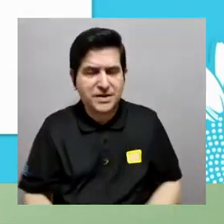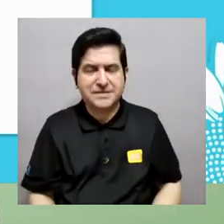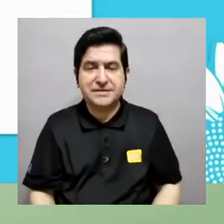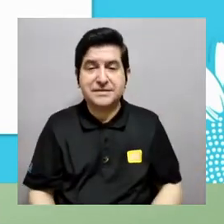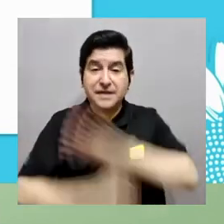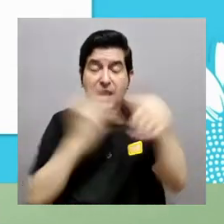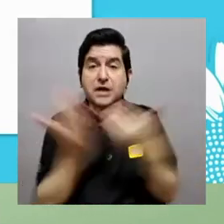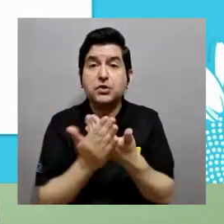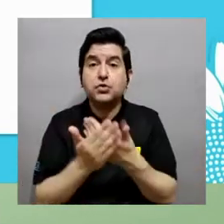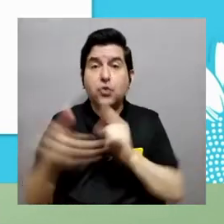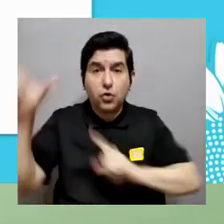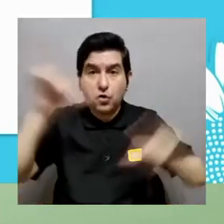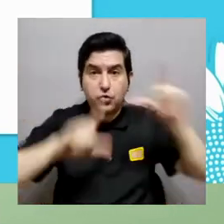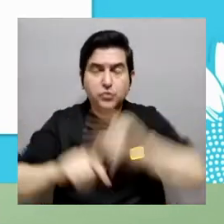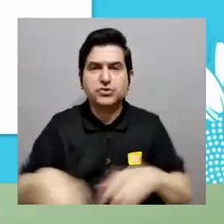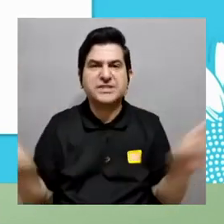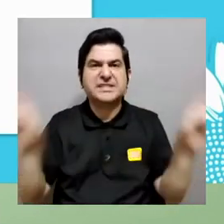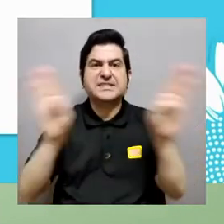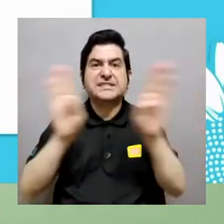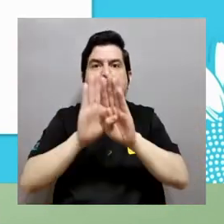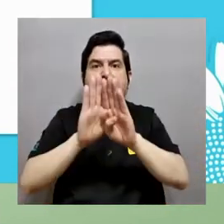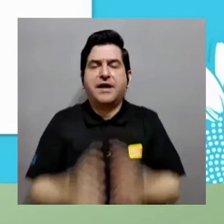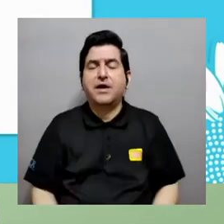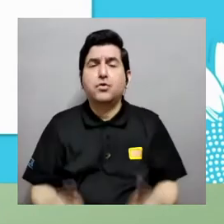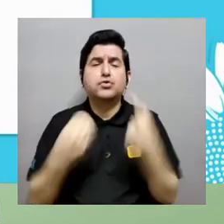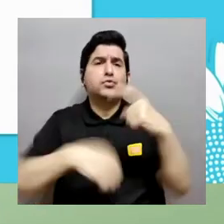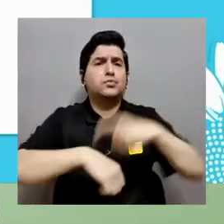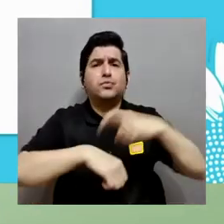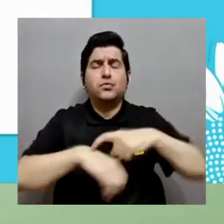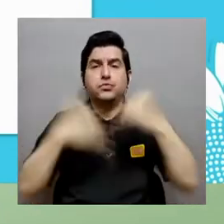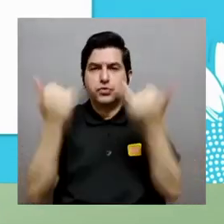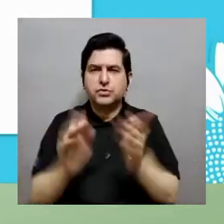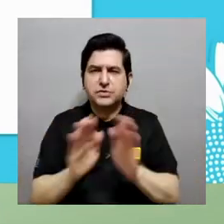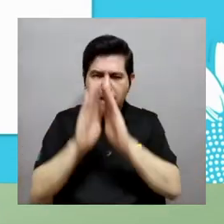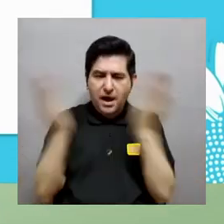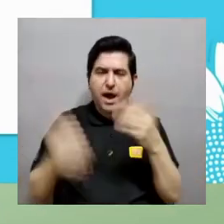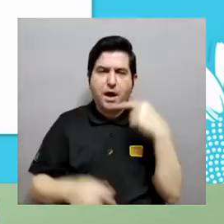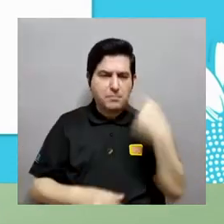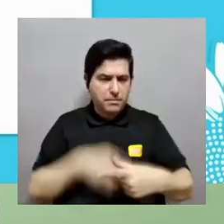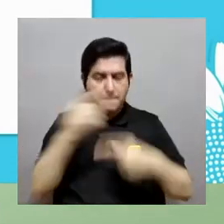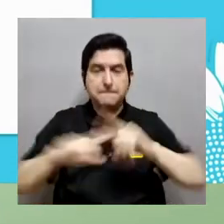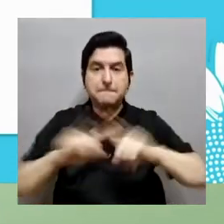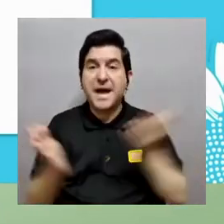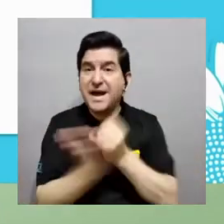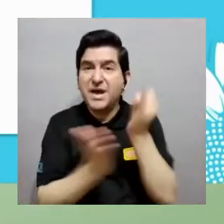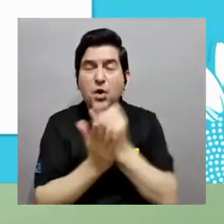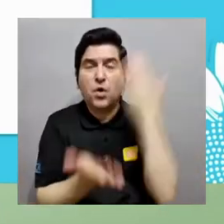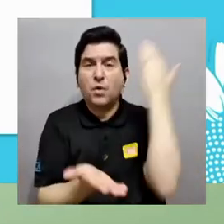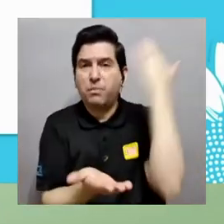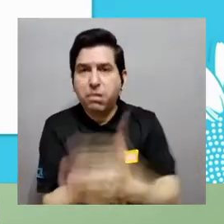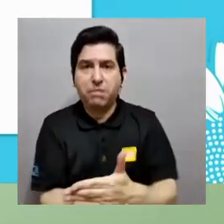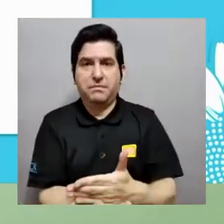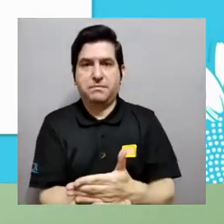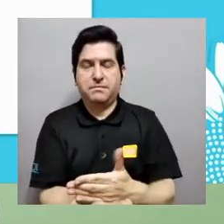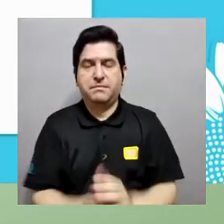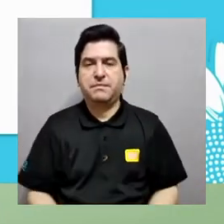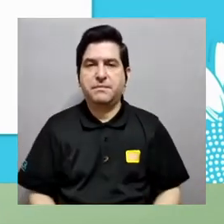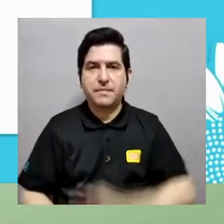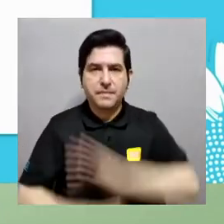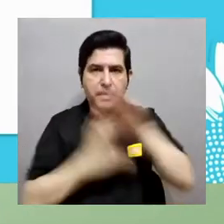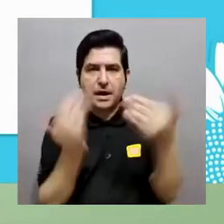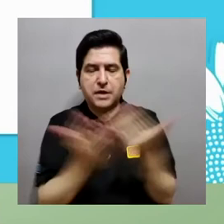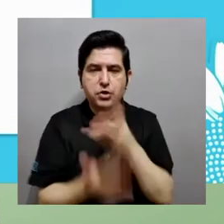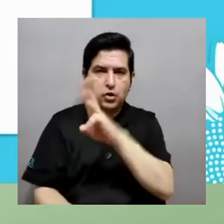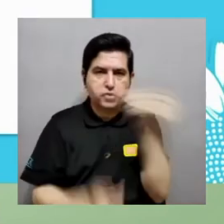en este momento no sé si se han dado cuenta bueno obviamente todos los laboratorios han pasado cerrados durante una gran cantidad de tiempo ya se vienen abriendo